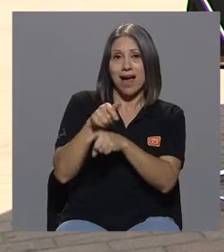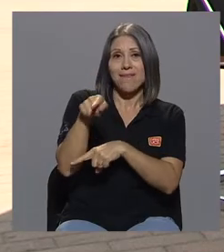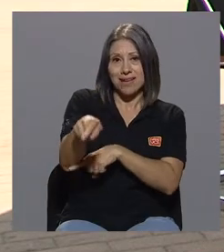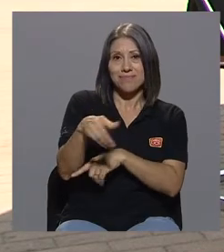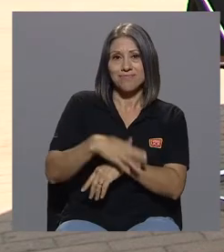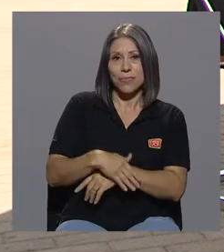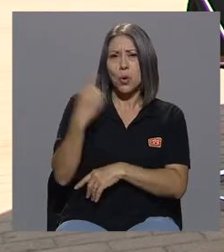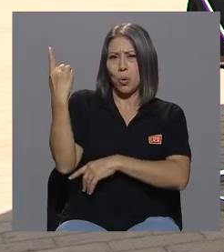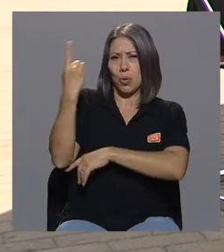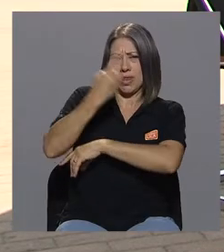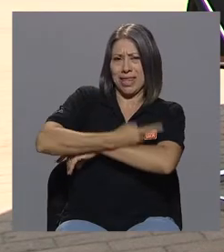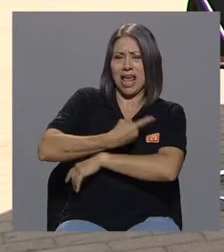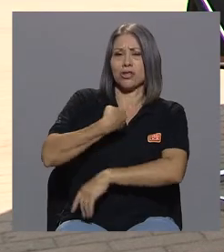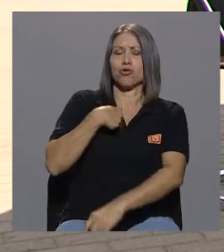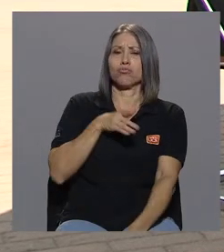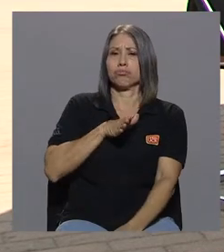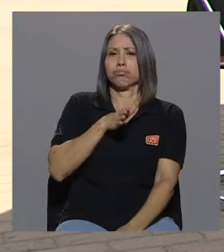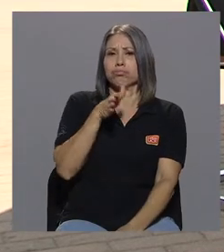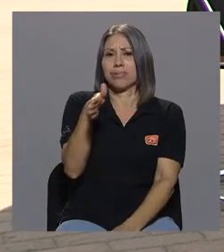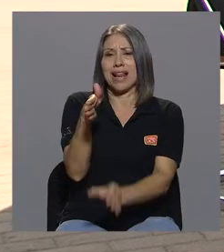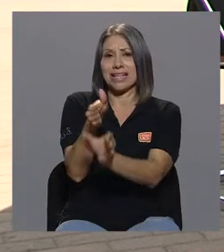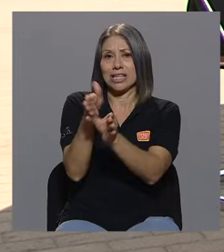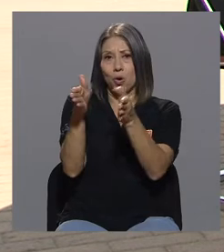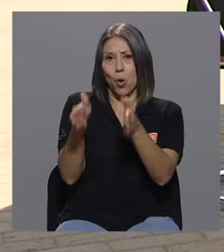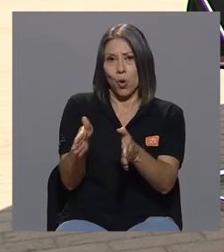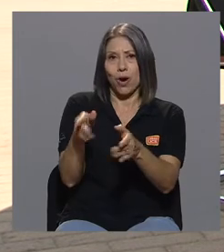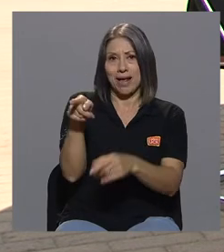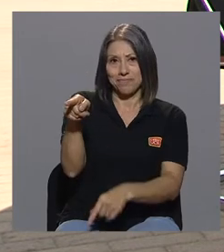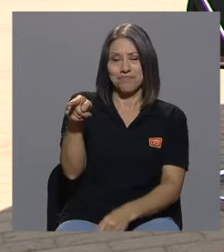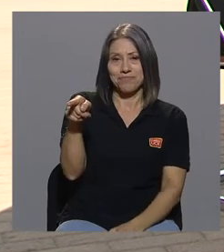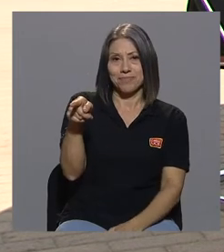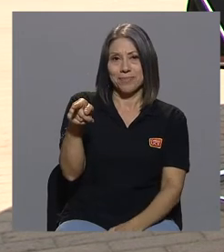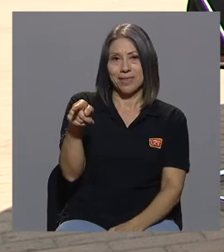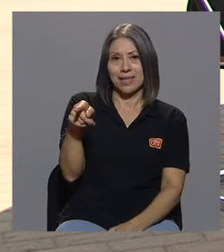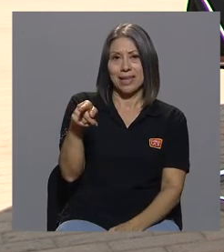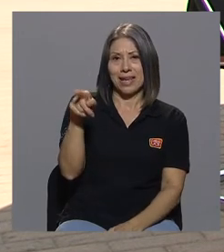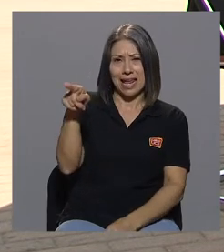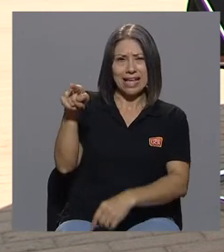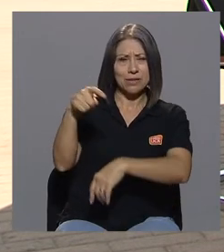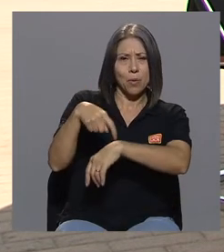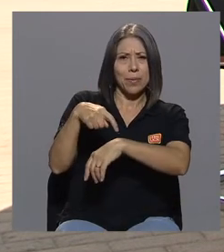día me acerco a la psicóloga que en ese momento era